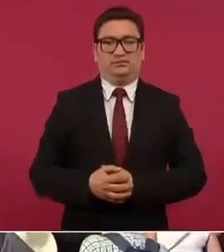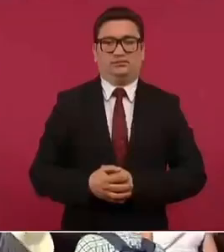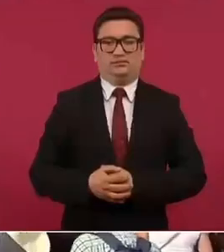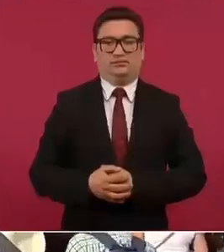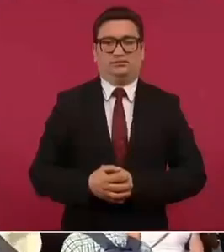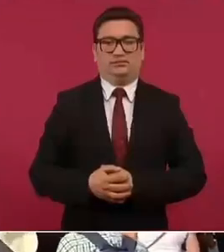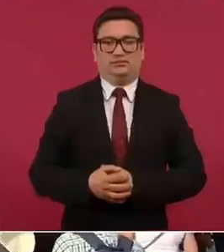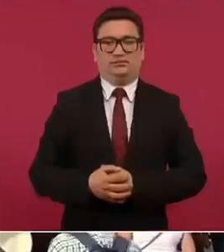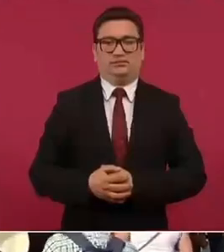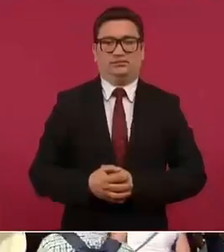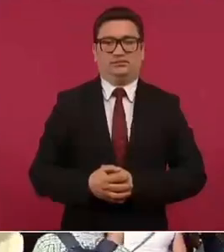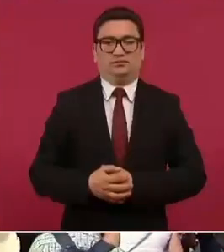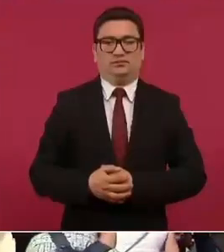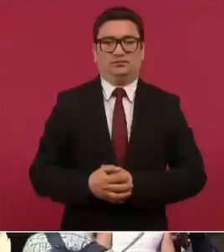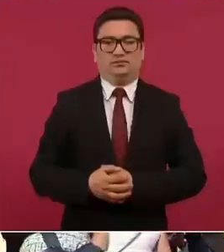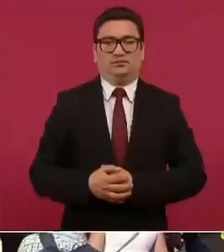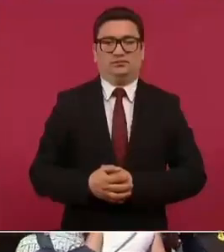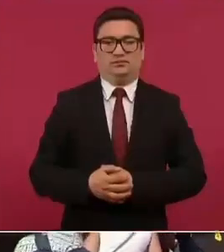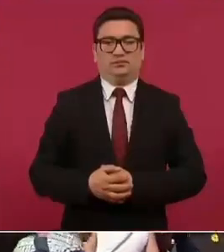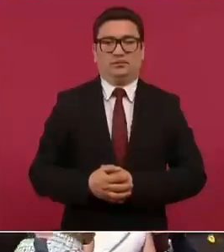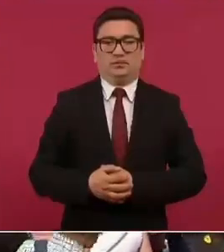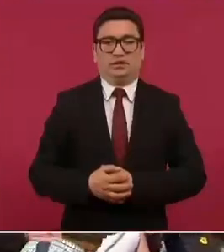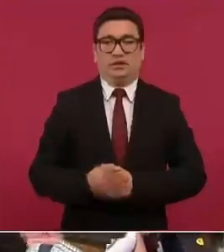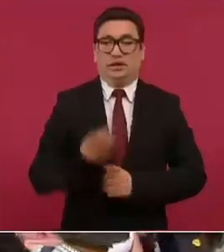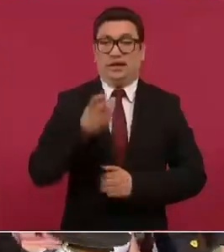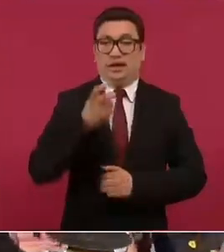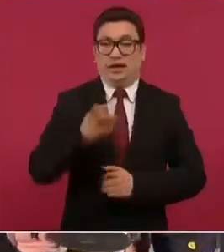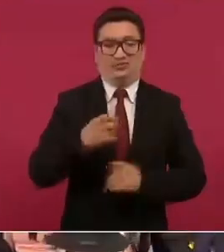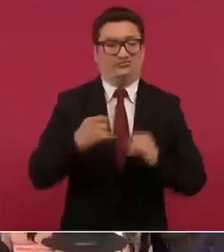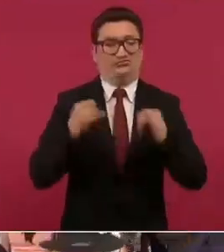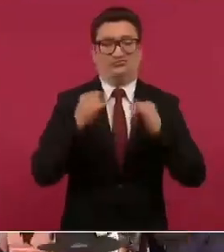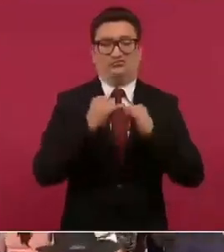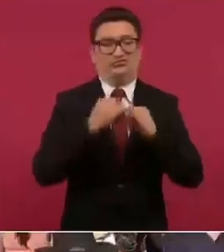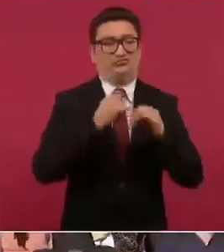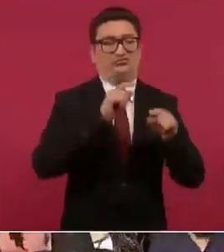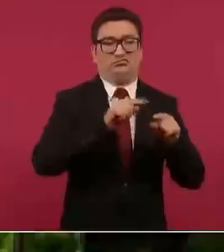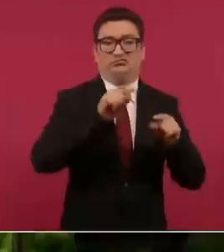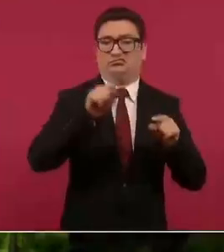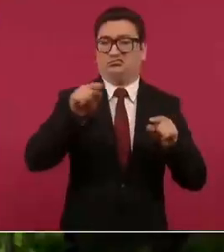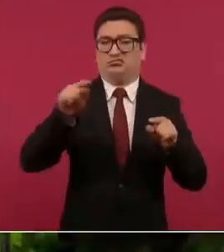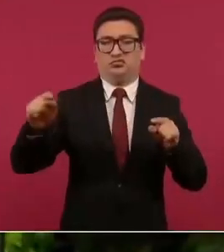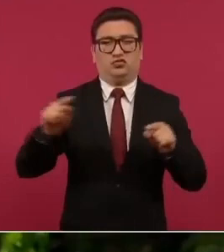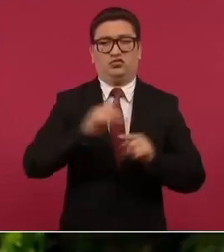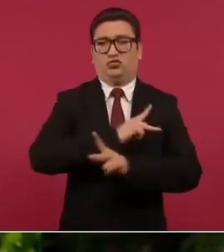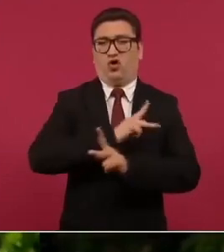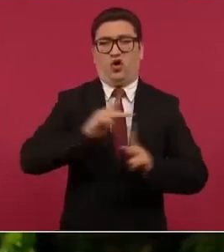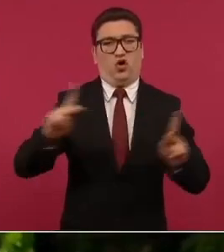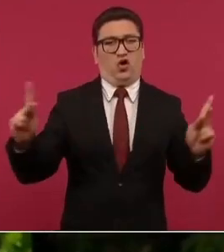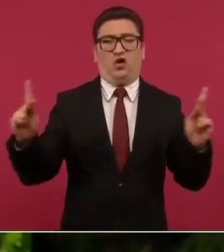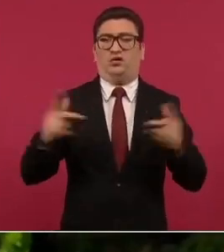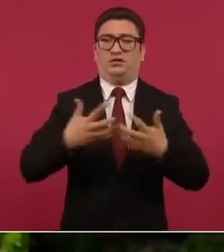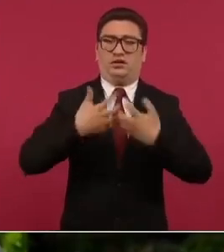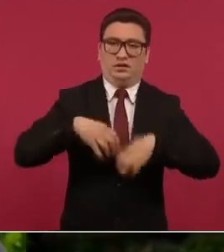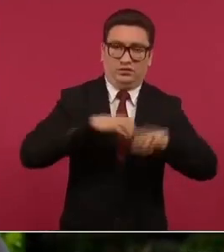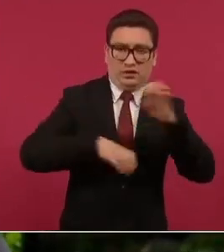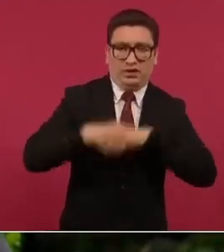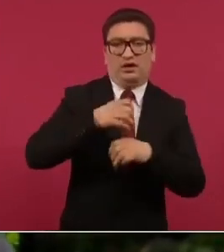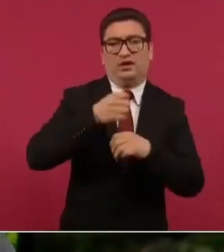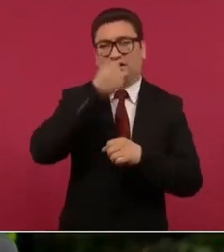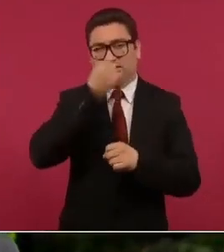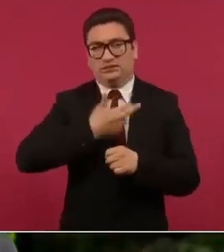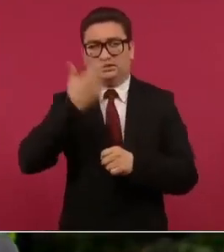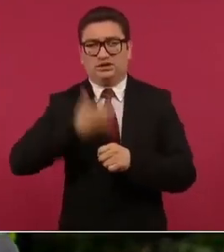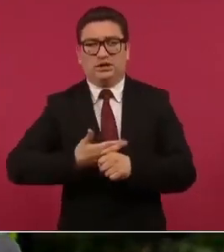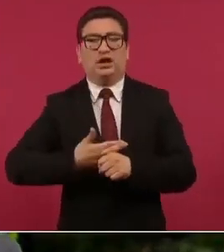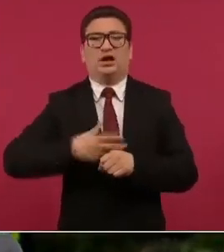los institutos empresas en las secretarías